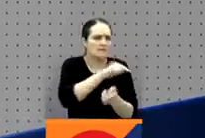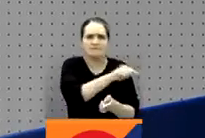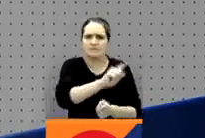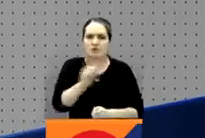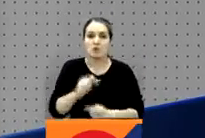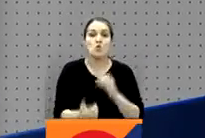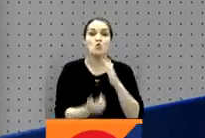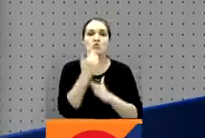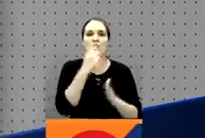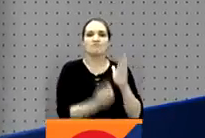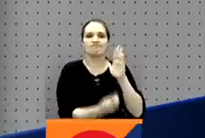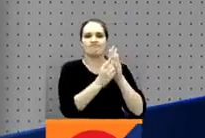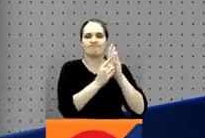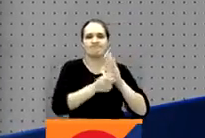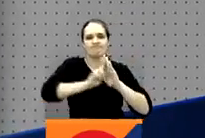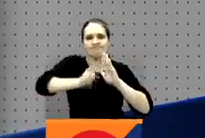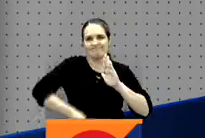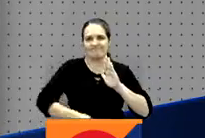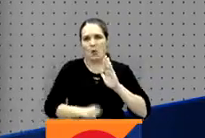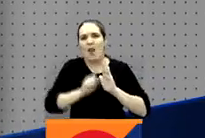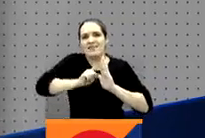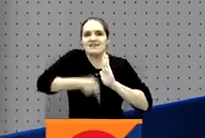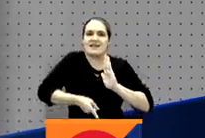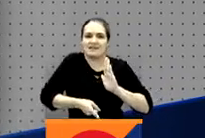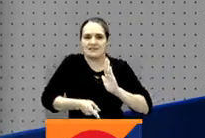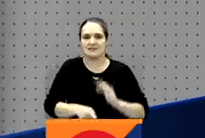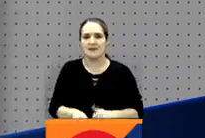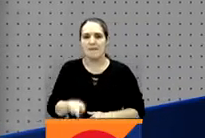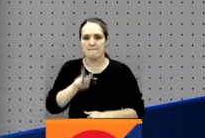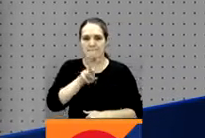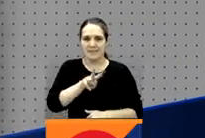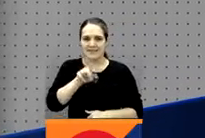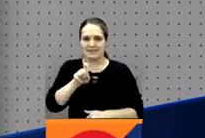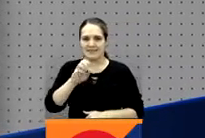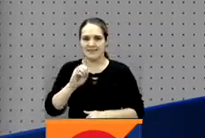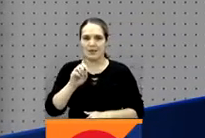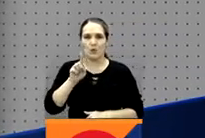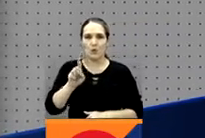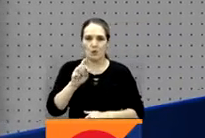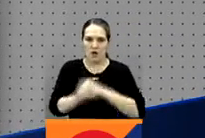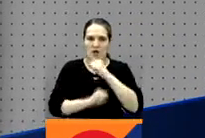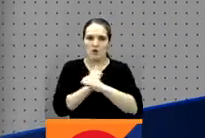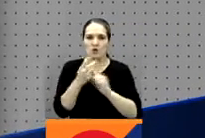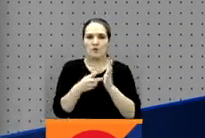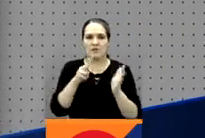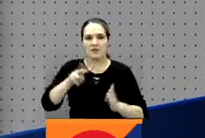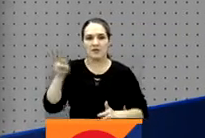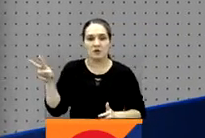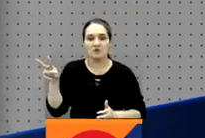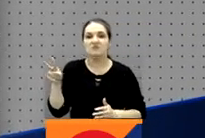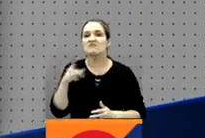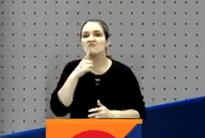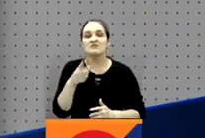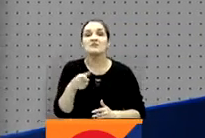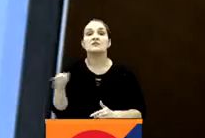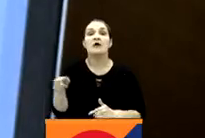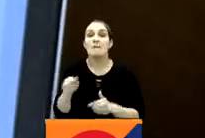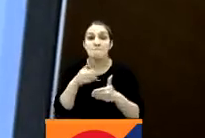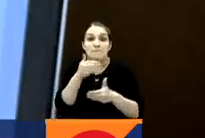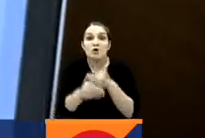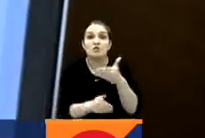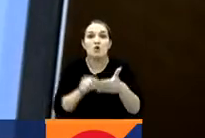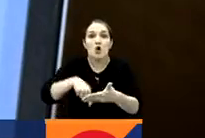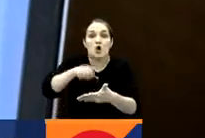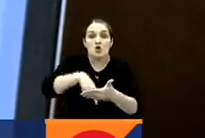directriz 01 de 2022 busca fortalecer los controles y la prevención en los procesos de contratación pública. Establece que las entidades deberán